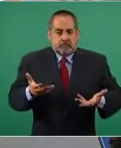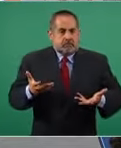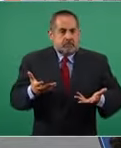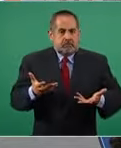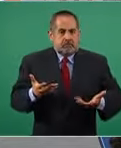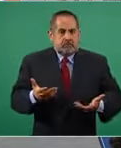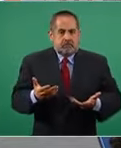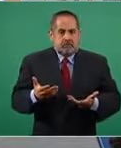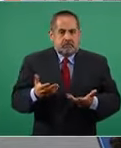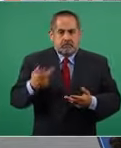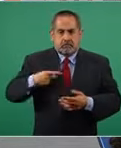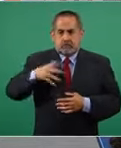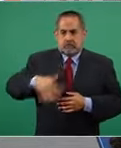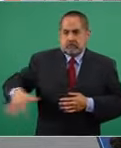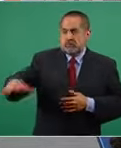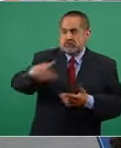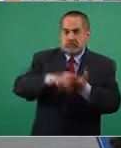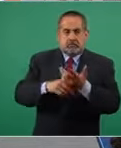y al pueblo